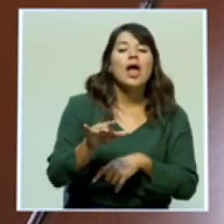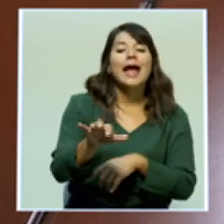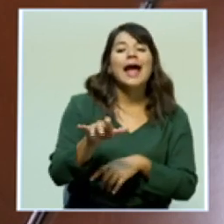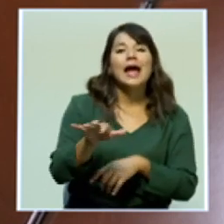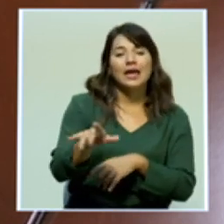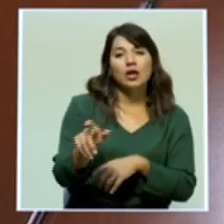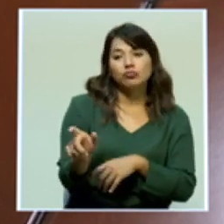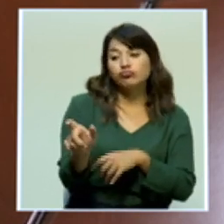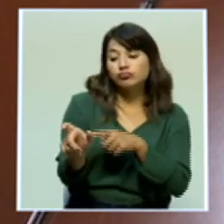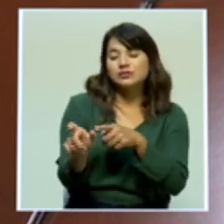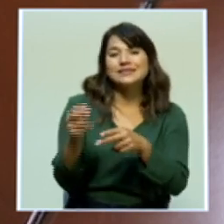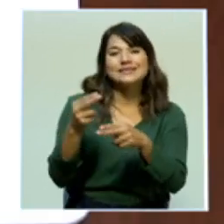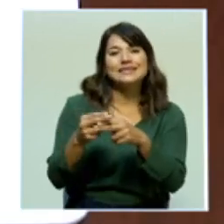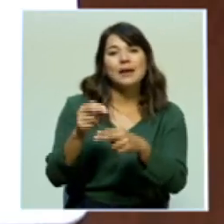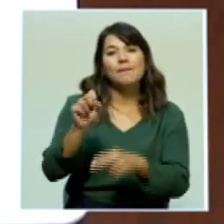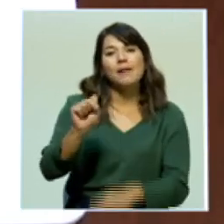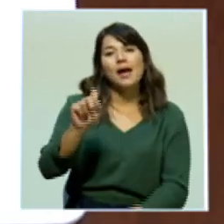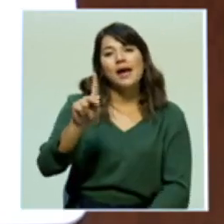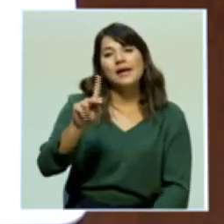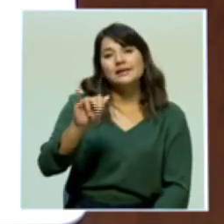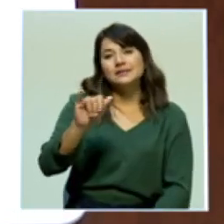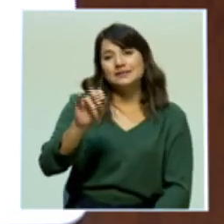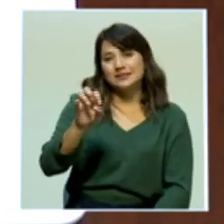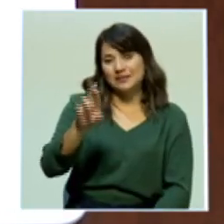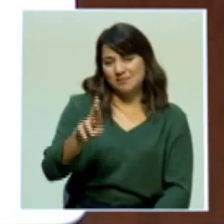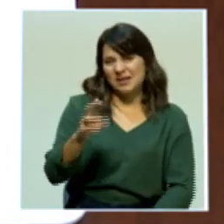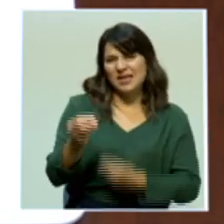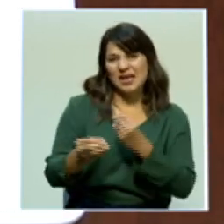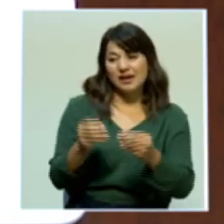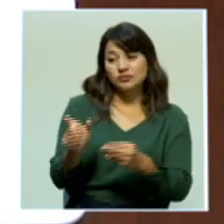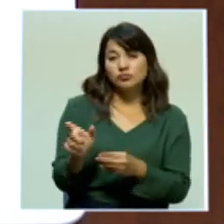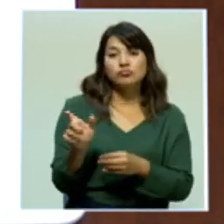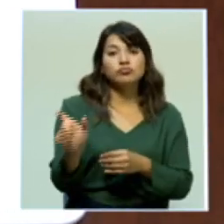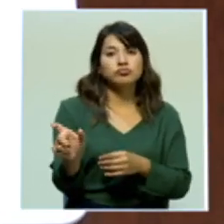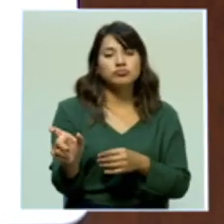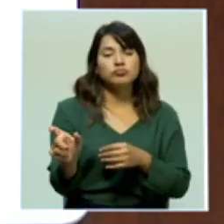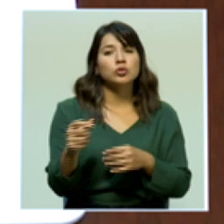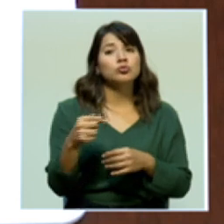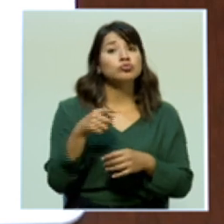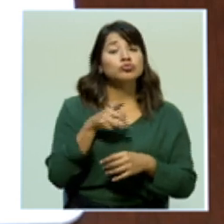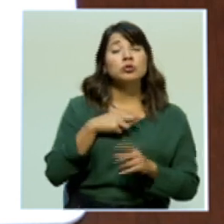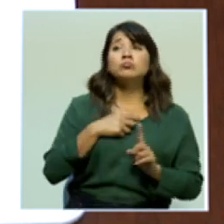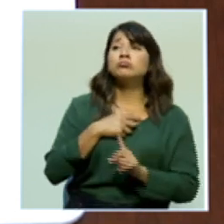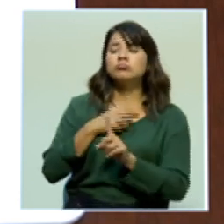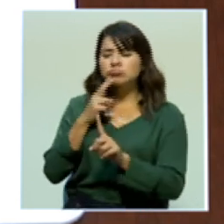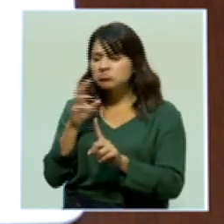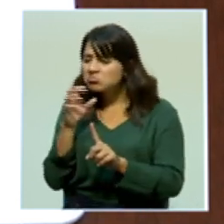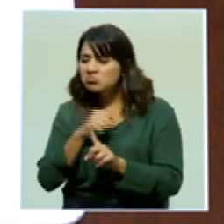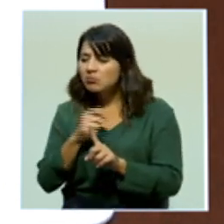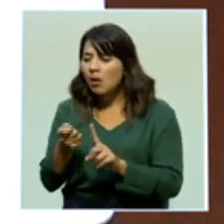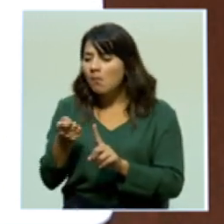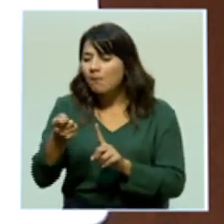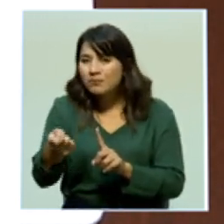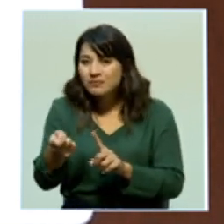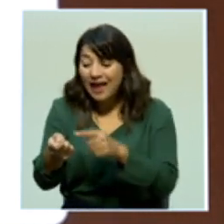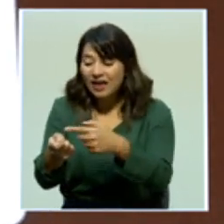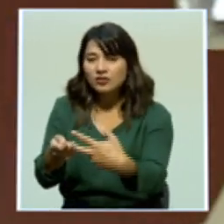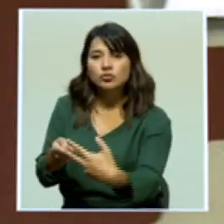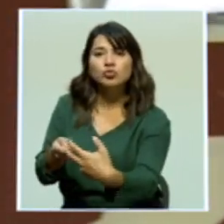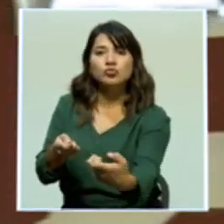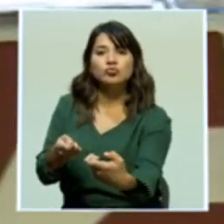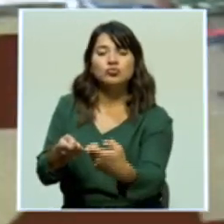llamados skimmer, con los que clonaban las tarjetas y así sustraían el dinero de las personas